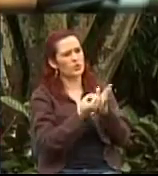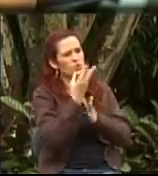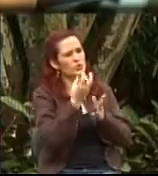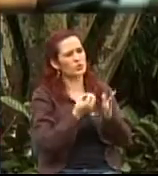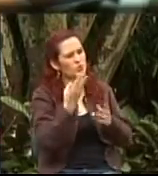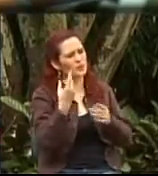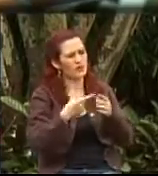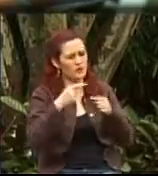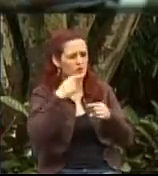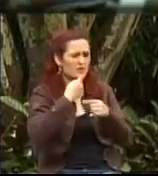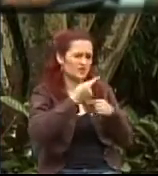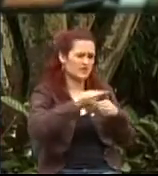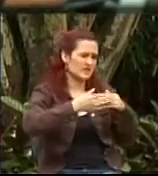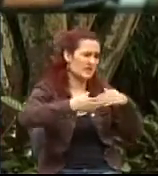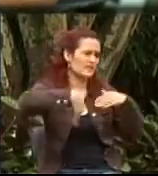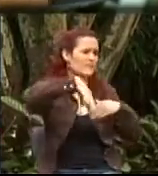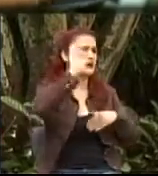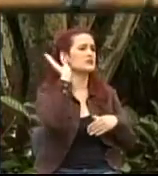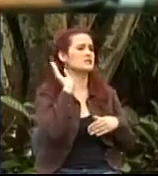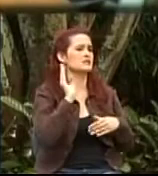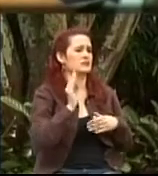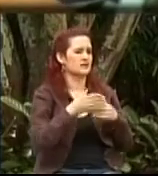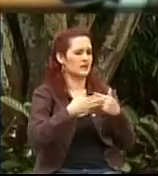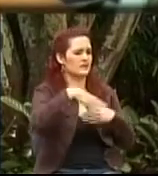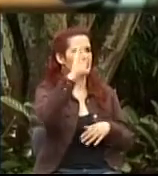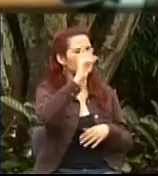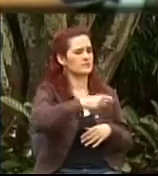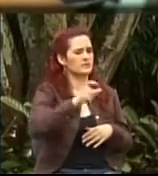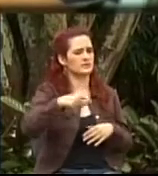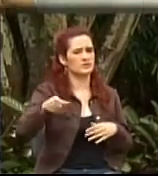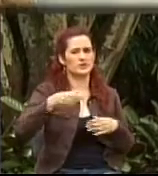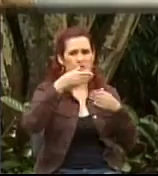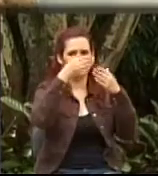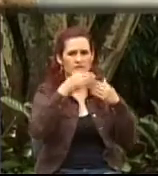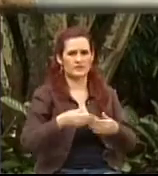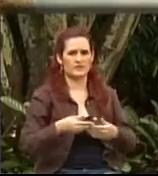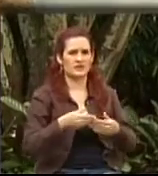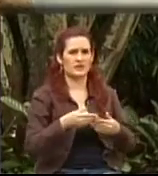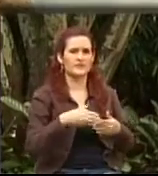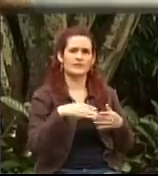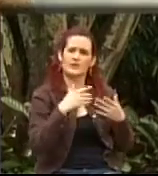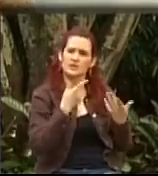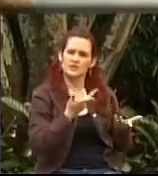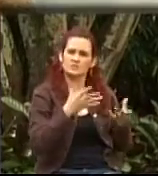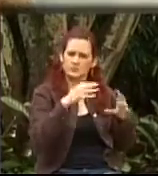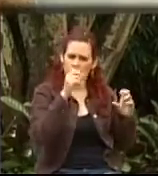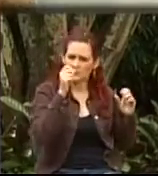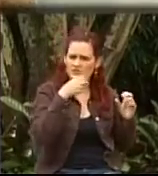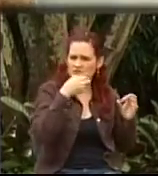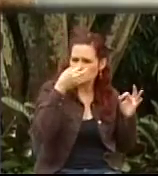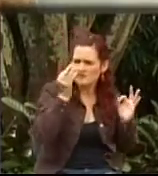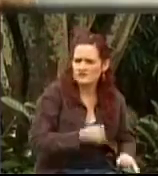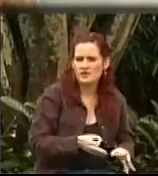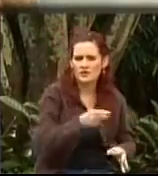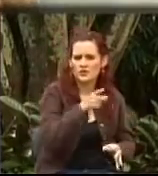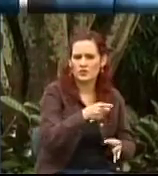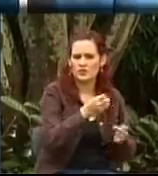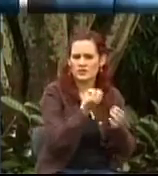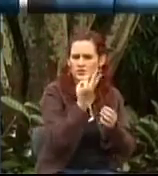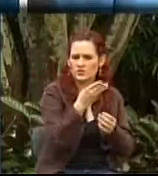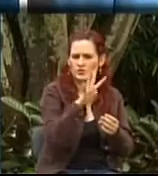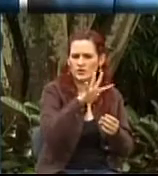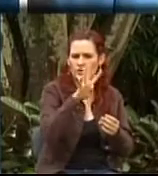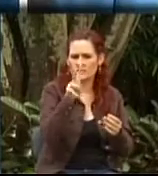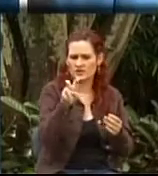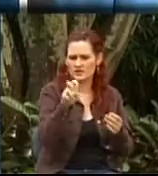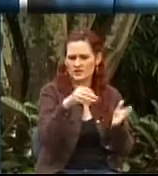una población mucho más alta o de un subregistro en materia de discapacidad. ¿Qué tan juicioso, qué tan certero, qué tan cercano, y como el ámbito de